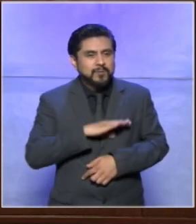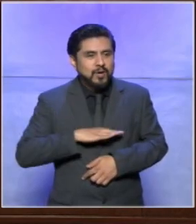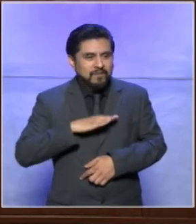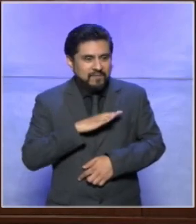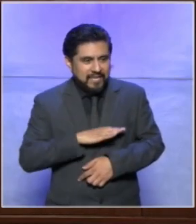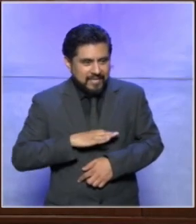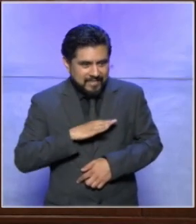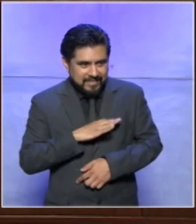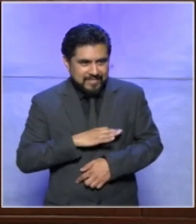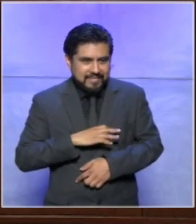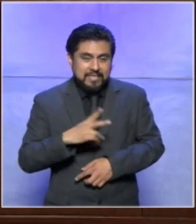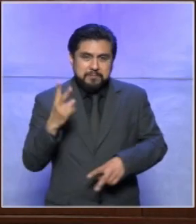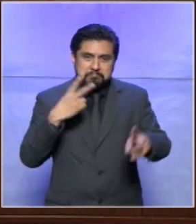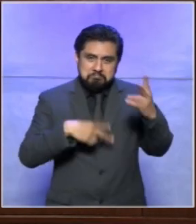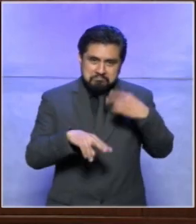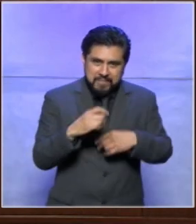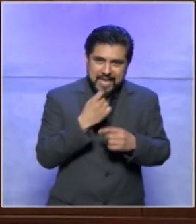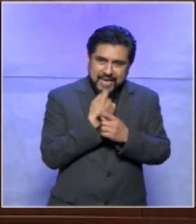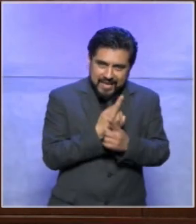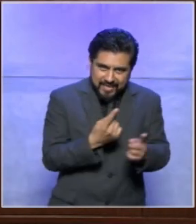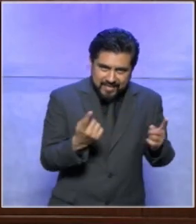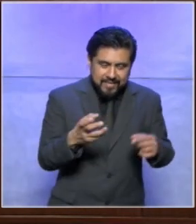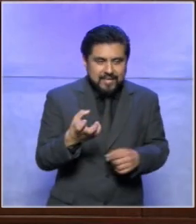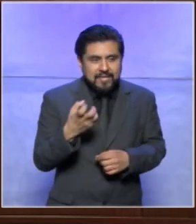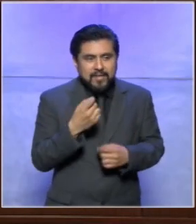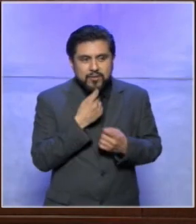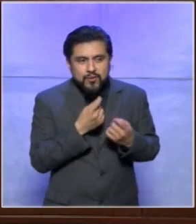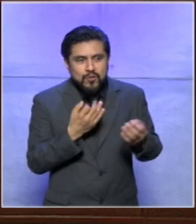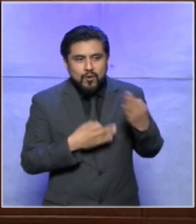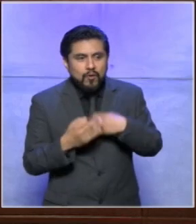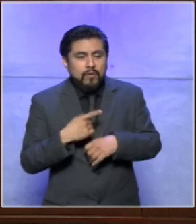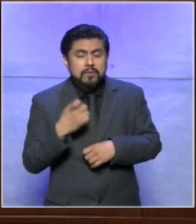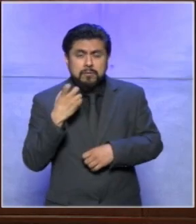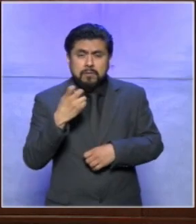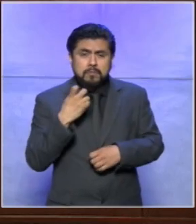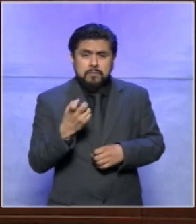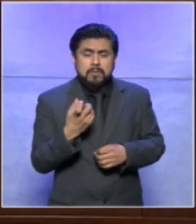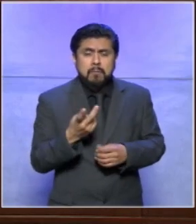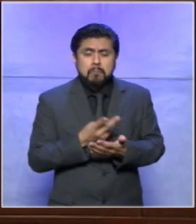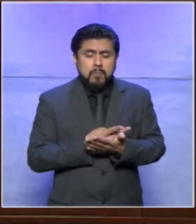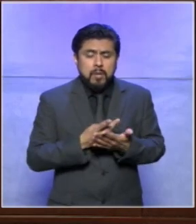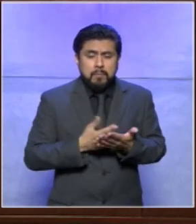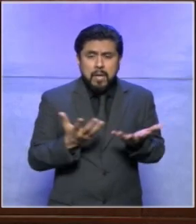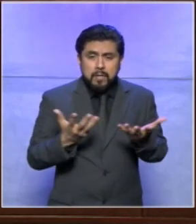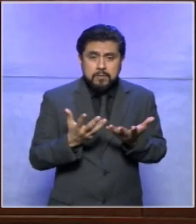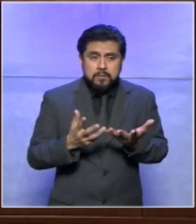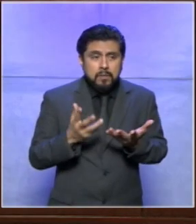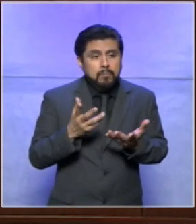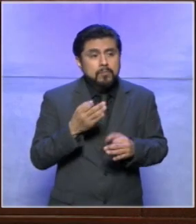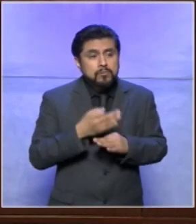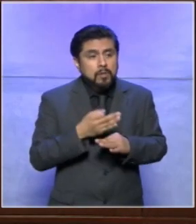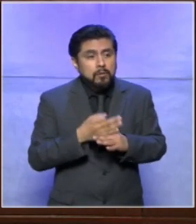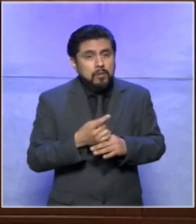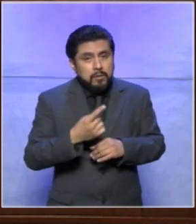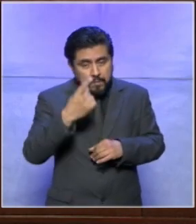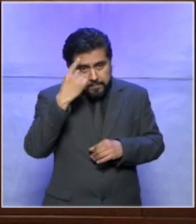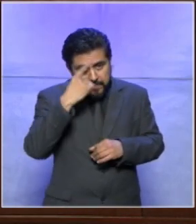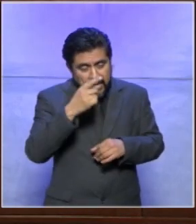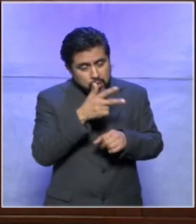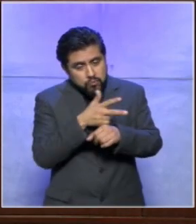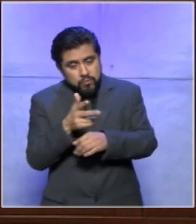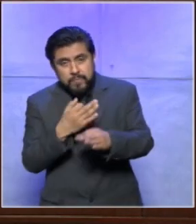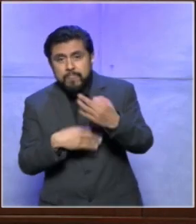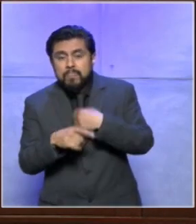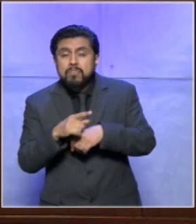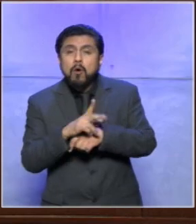felices de que nos estén visitando y este programa lo hacemos por ustedes desde luego pero por todas las niñas y los niños mexicanos